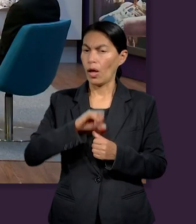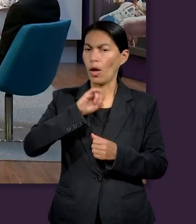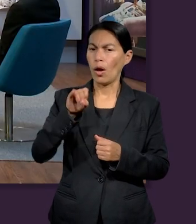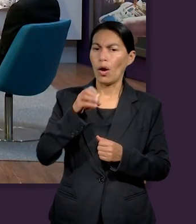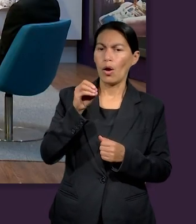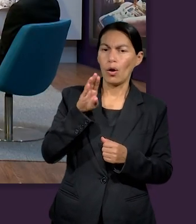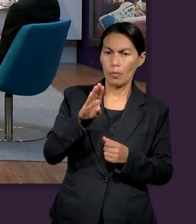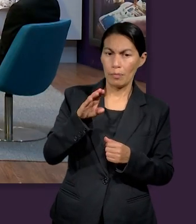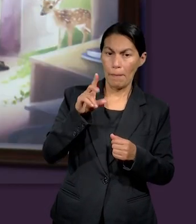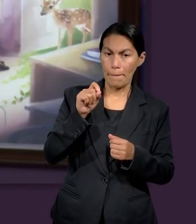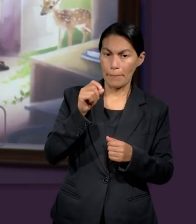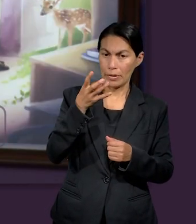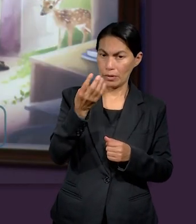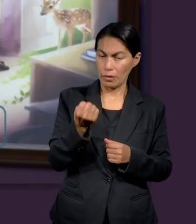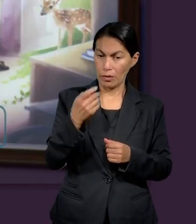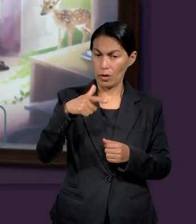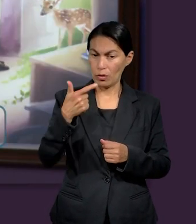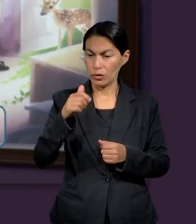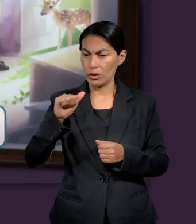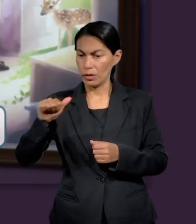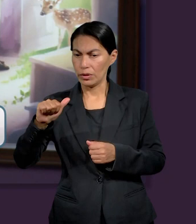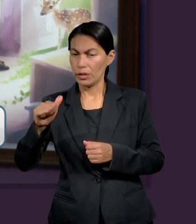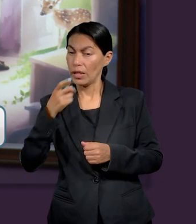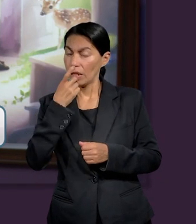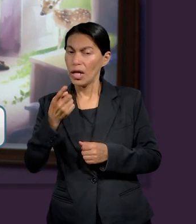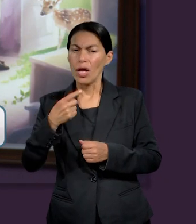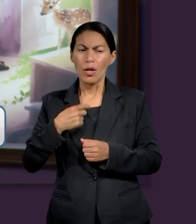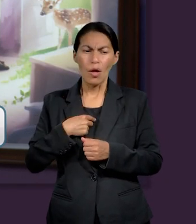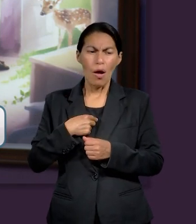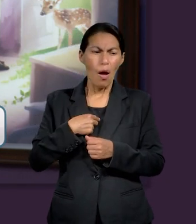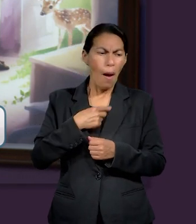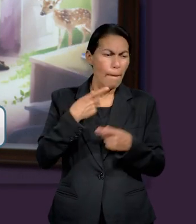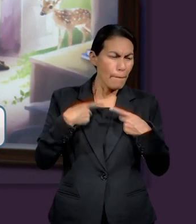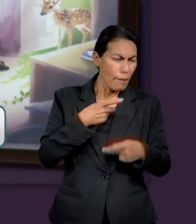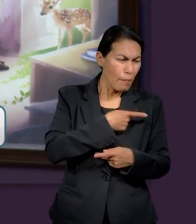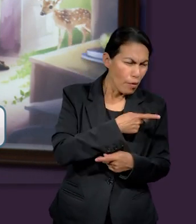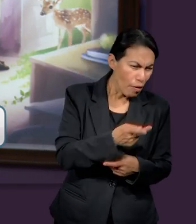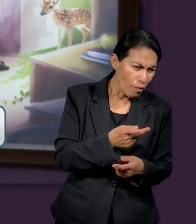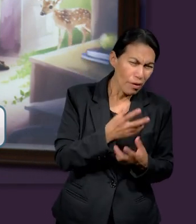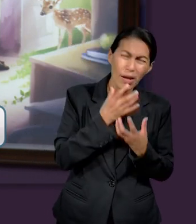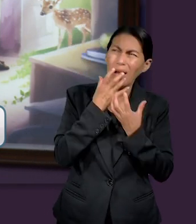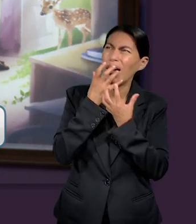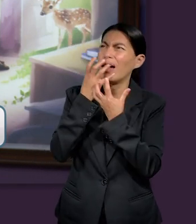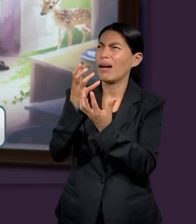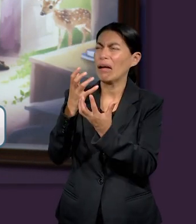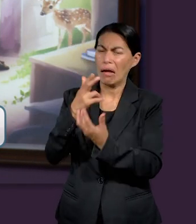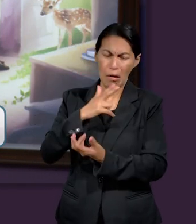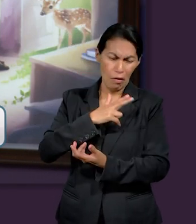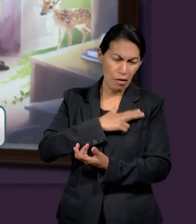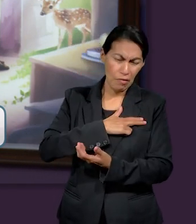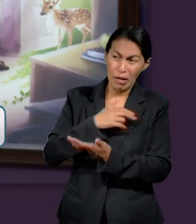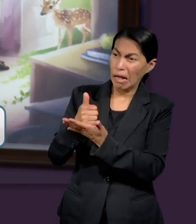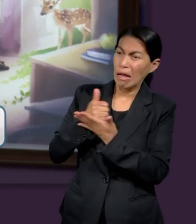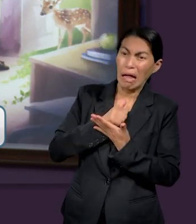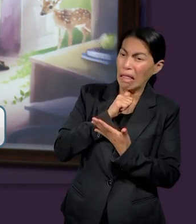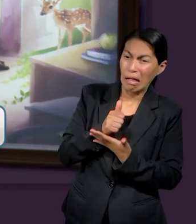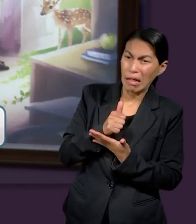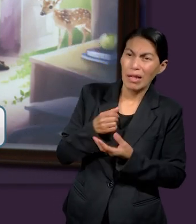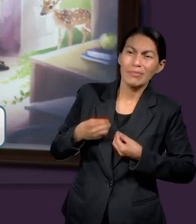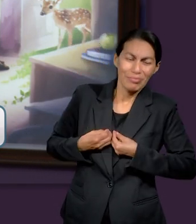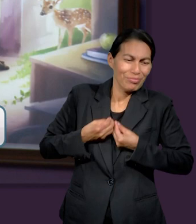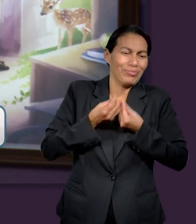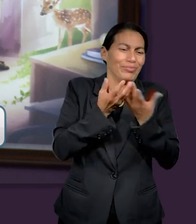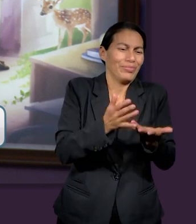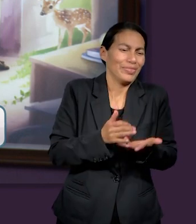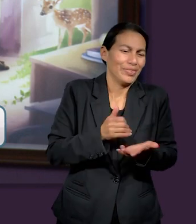dice Job 29 12 al 16 porque yo libraba al pobre que clamaba y el huérfano que carecía de